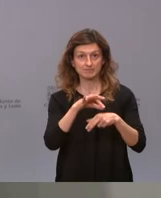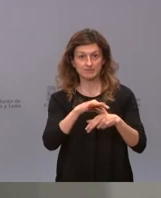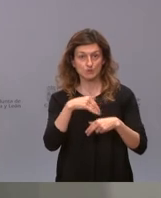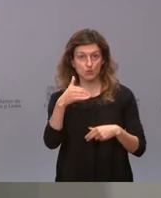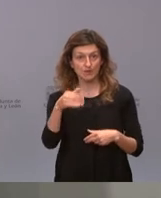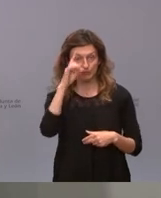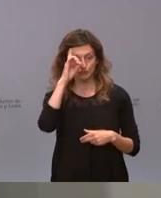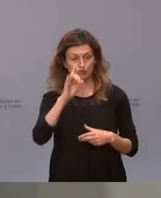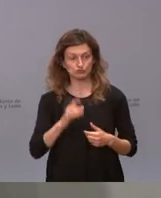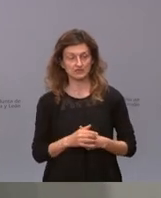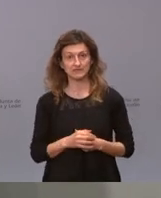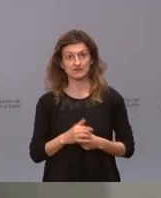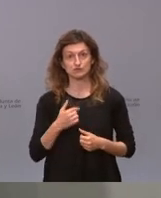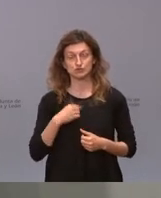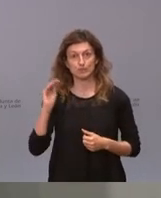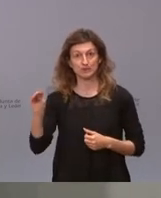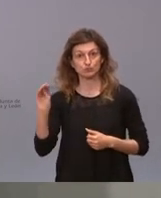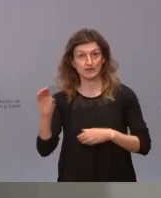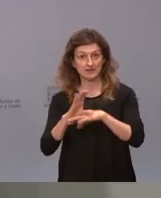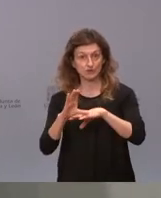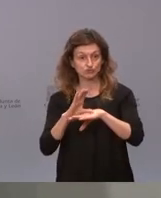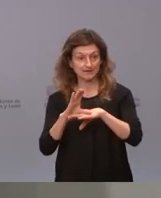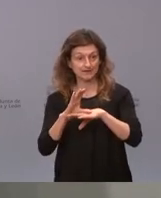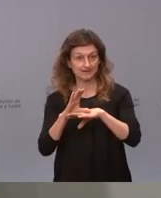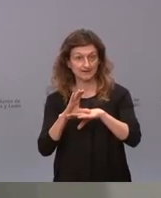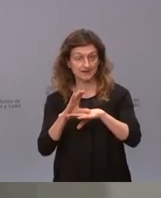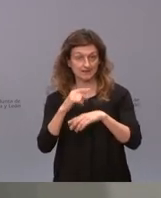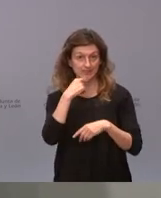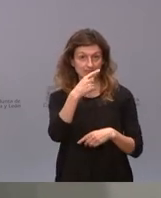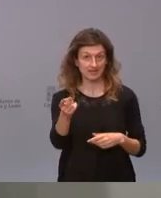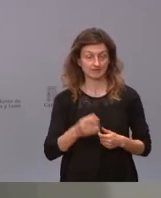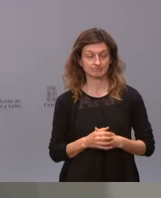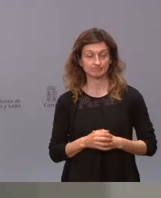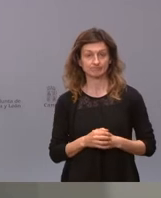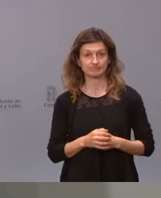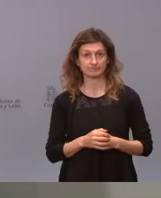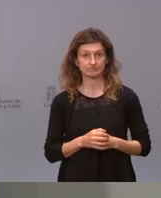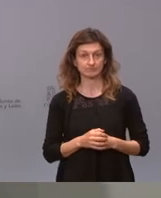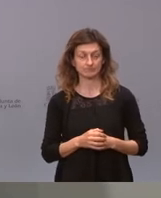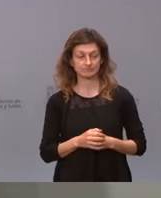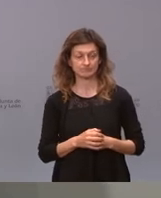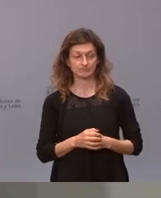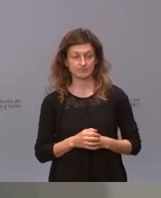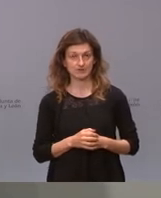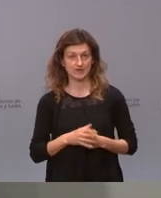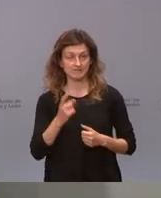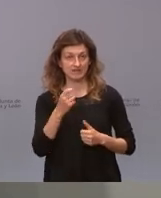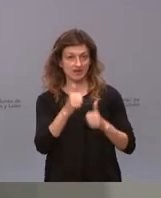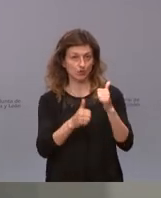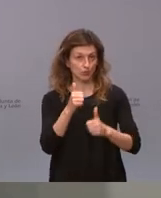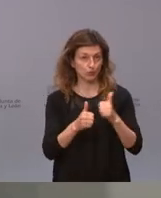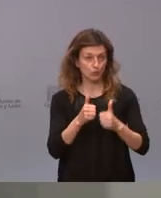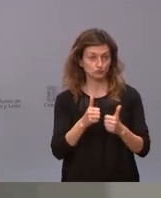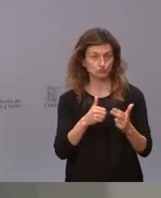puedo decir con precisión yo se lo trasladaré a la consejería y se lo diremos pero tendré que salir el concurso y